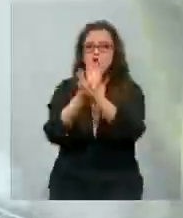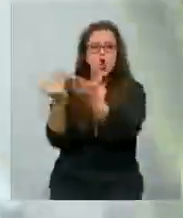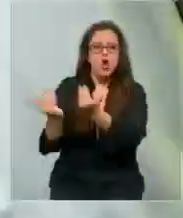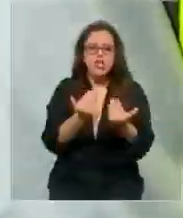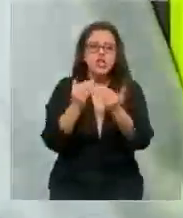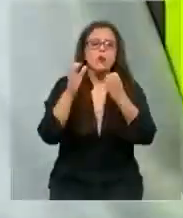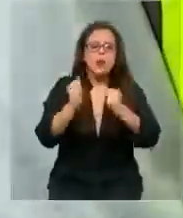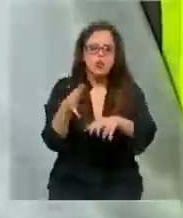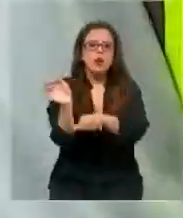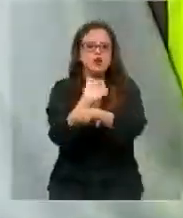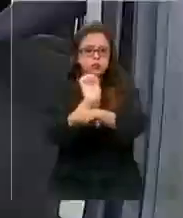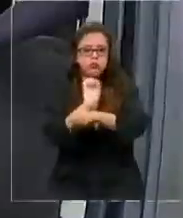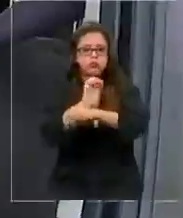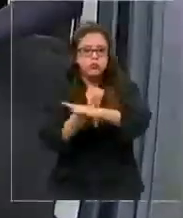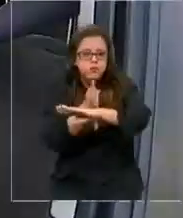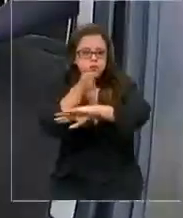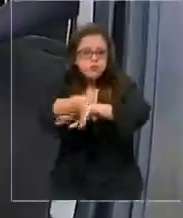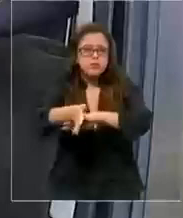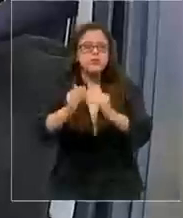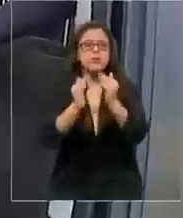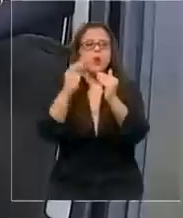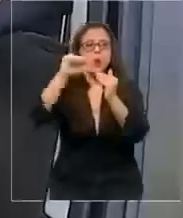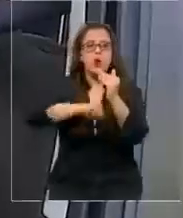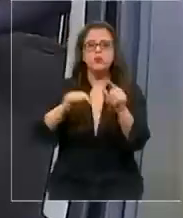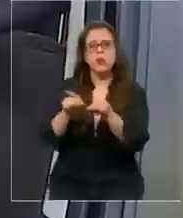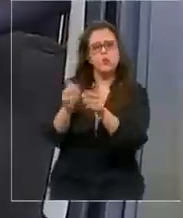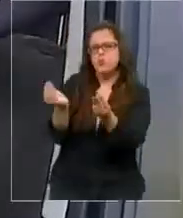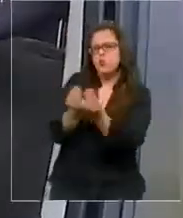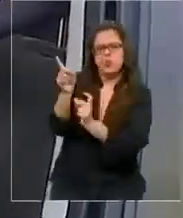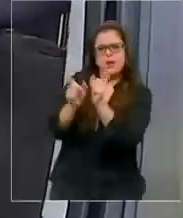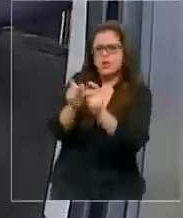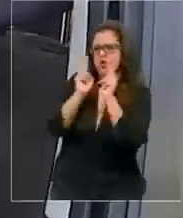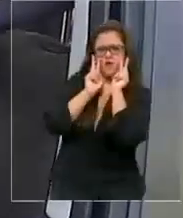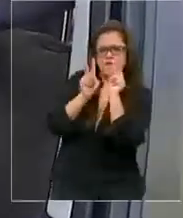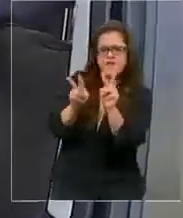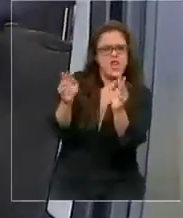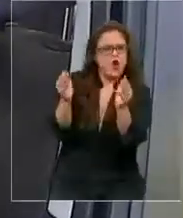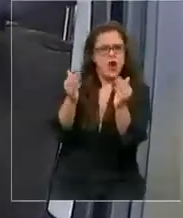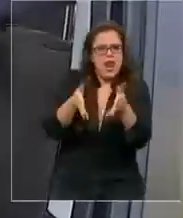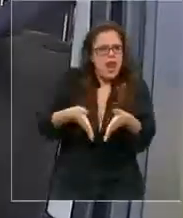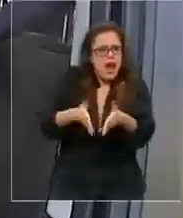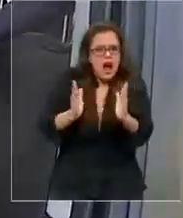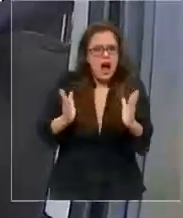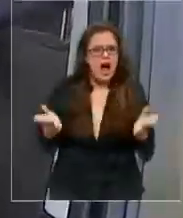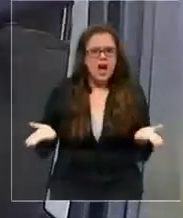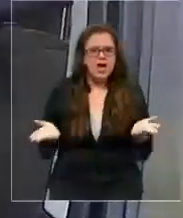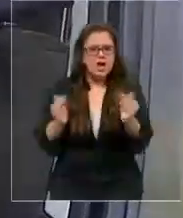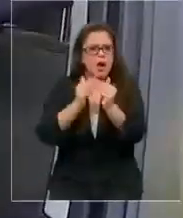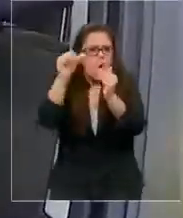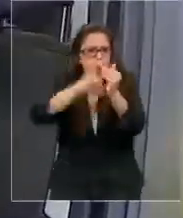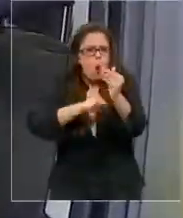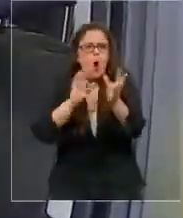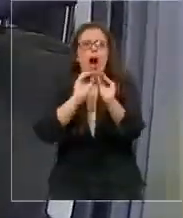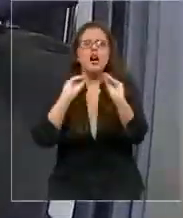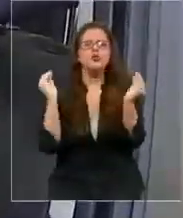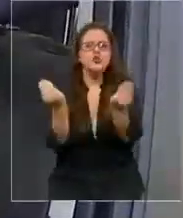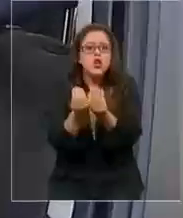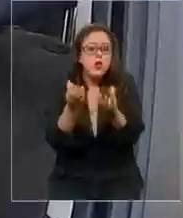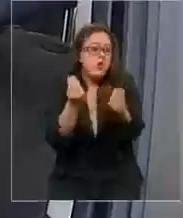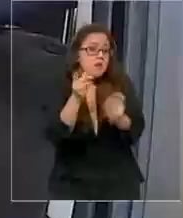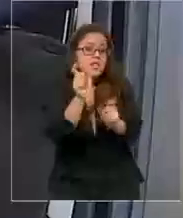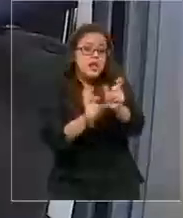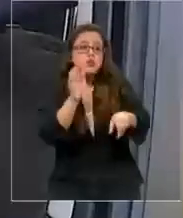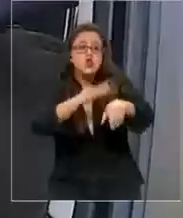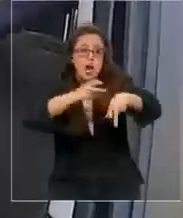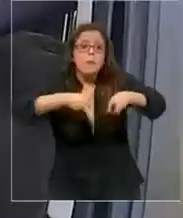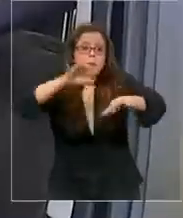para transitar en cuarentena. Igual se ve mucha gente en la calle. No sé, para estar cuarentena total, encuentro que hay mucha gente. Si la gente tiene sus permisos y